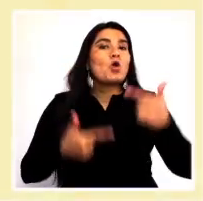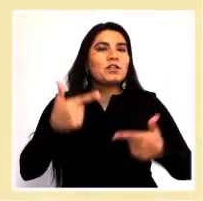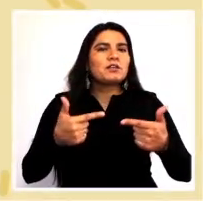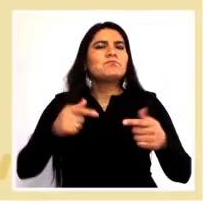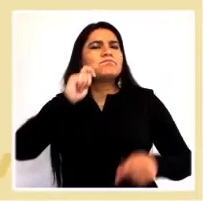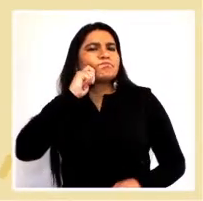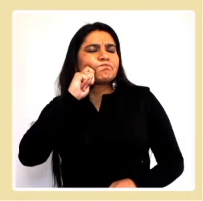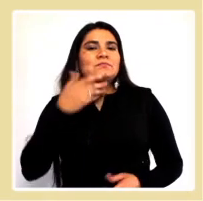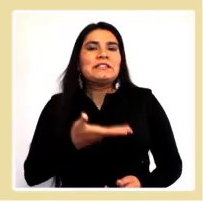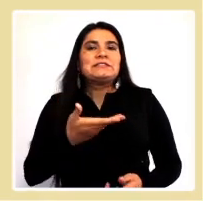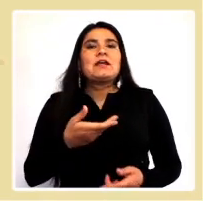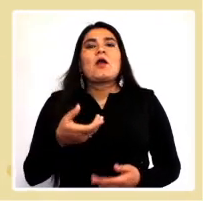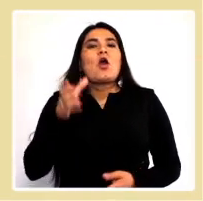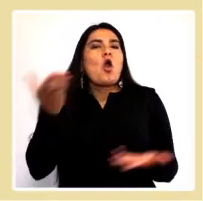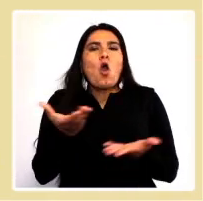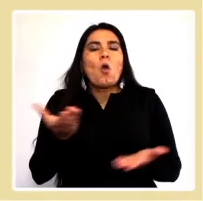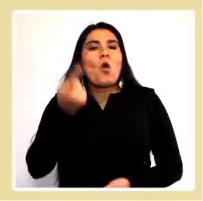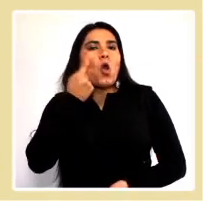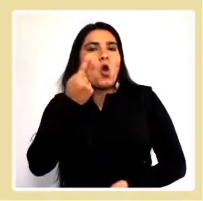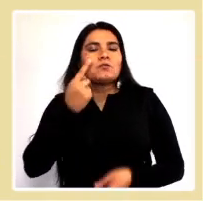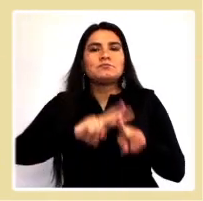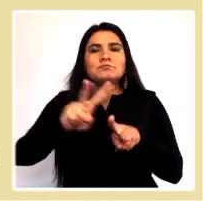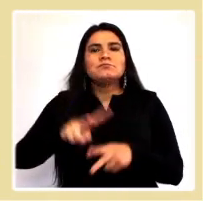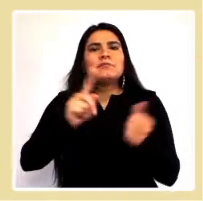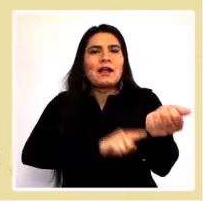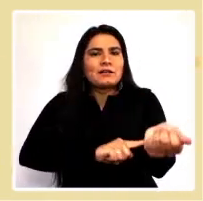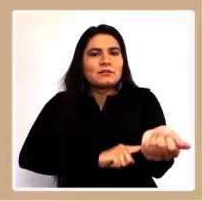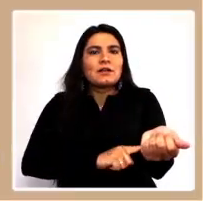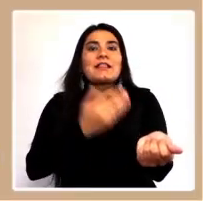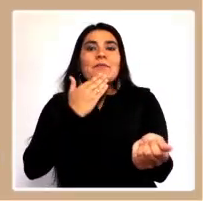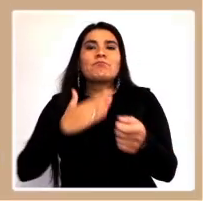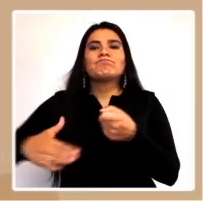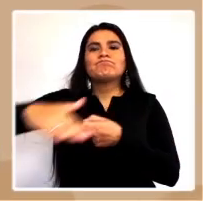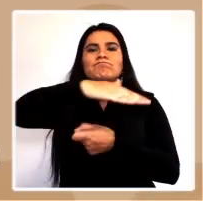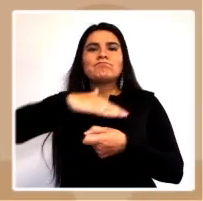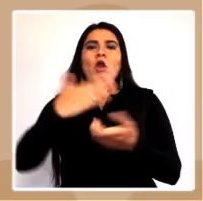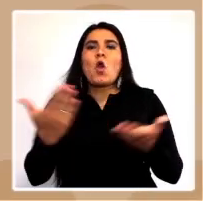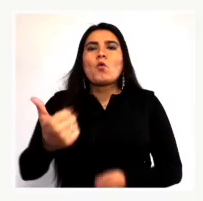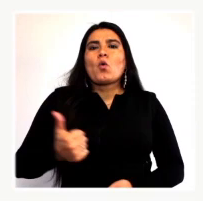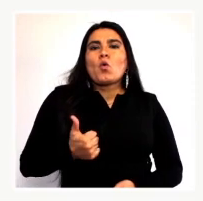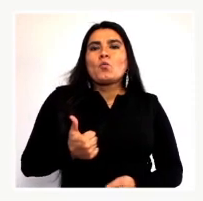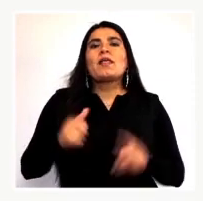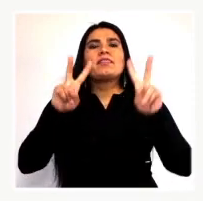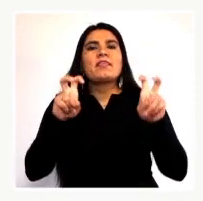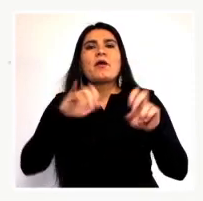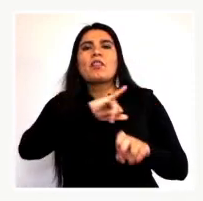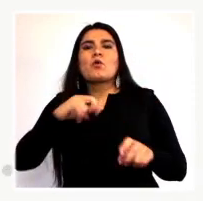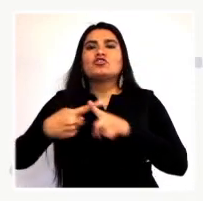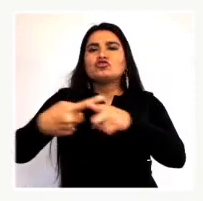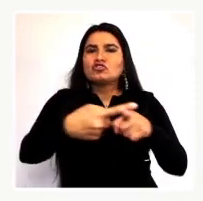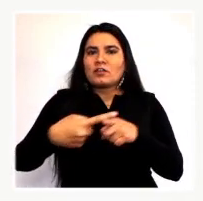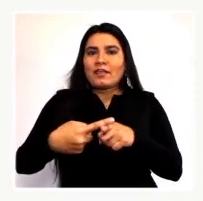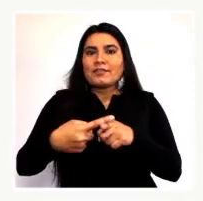Política se refiere al carácter y la finalidad del conocimiento producido, así como a su ámbito de aplicación y a sus efectos sociales,